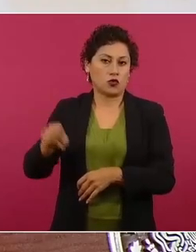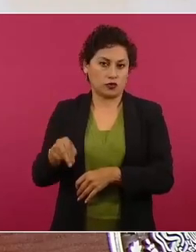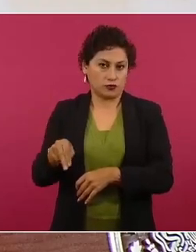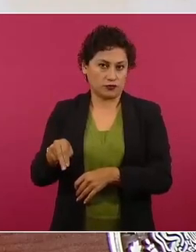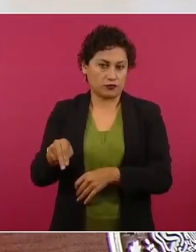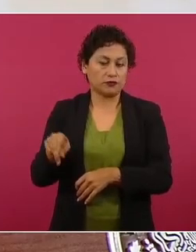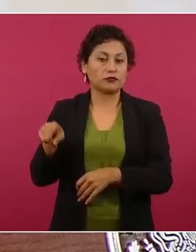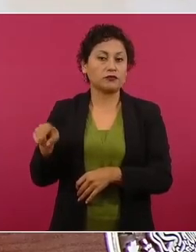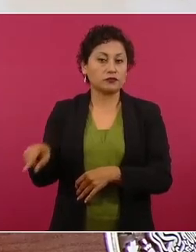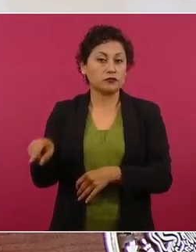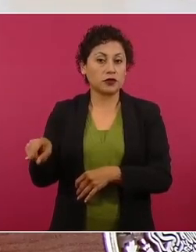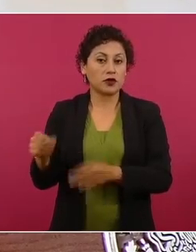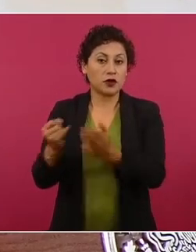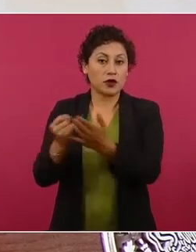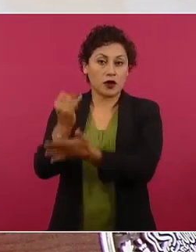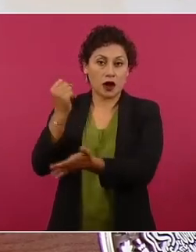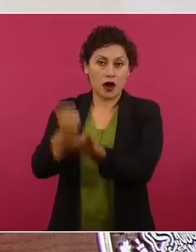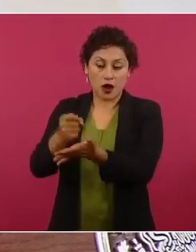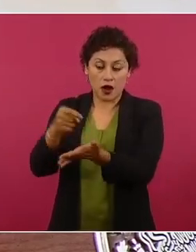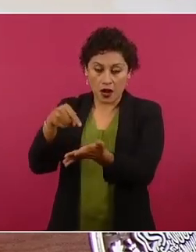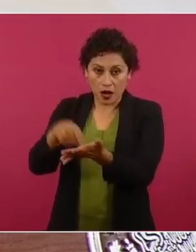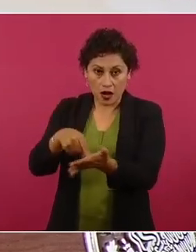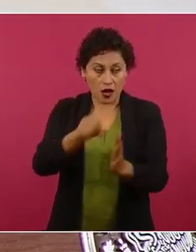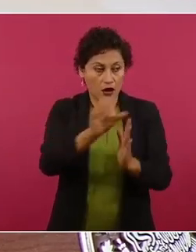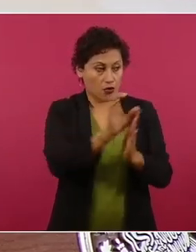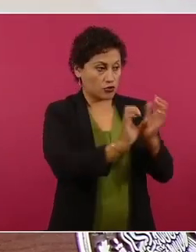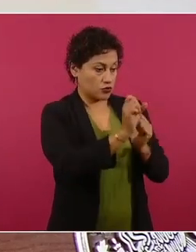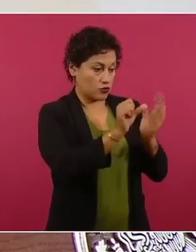invalida un artículo de la Constitución